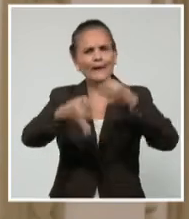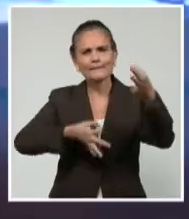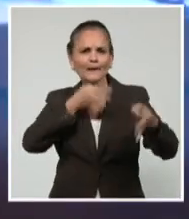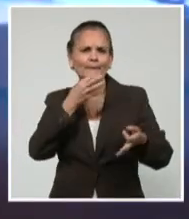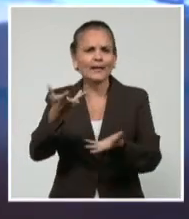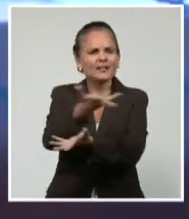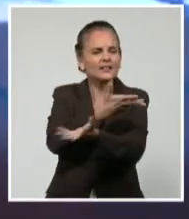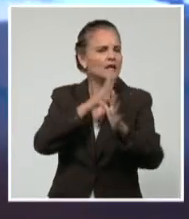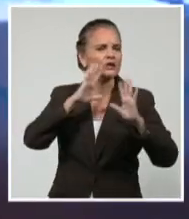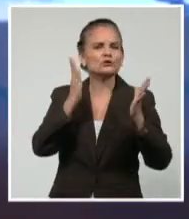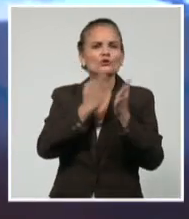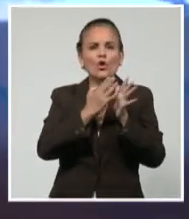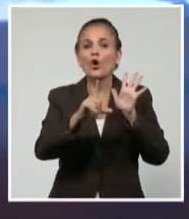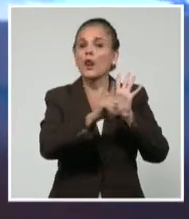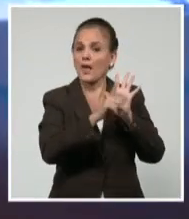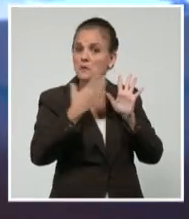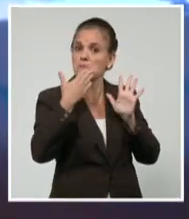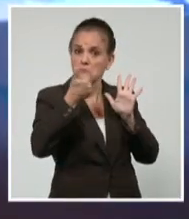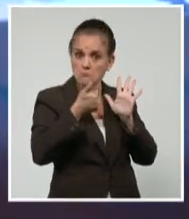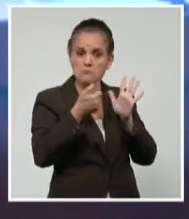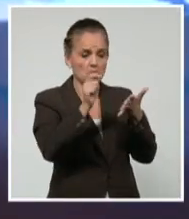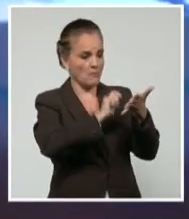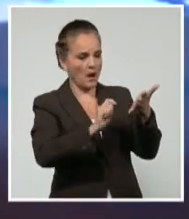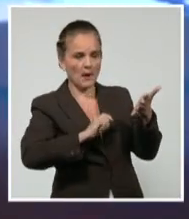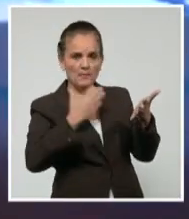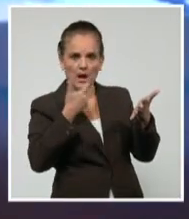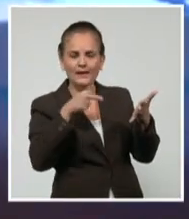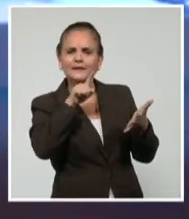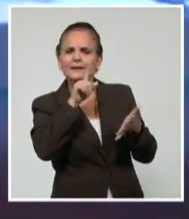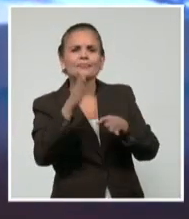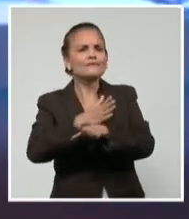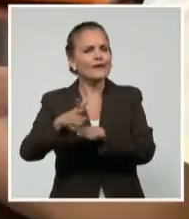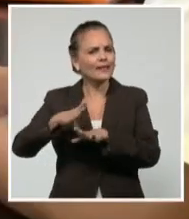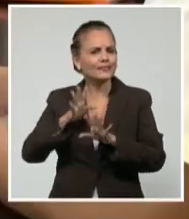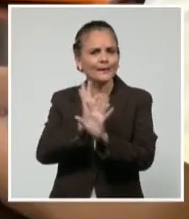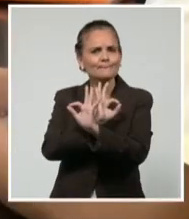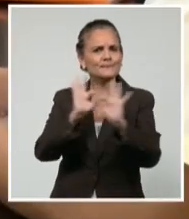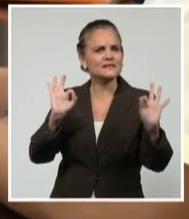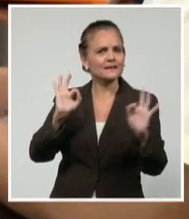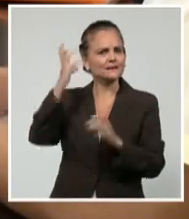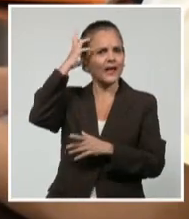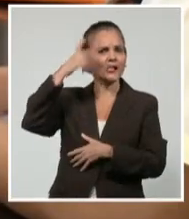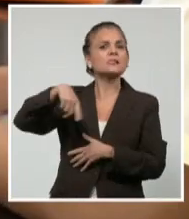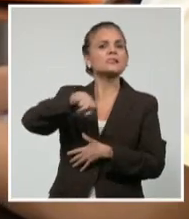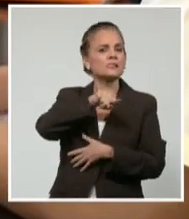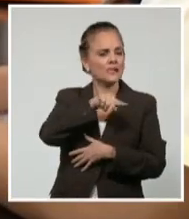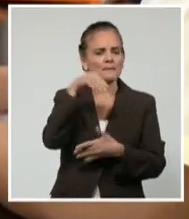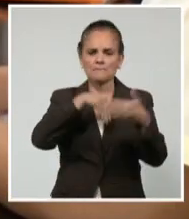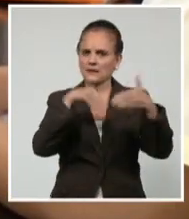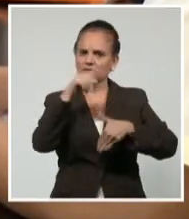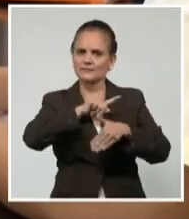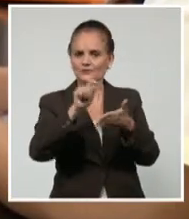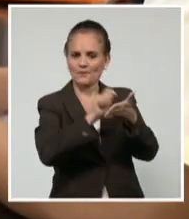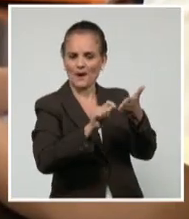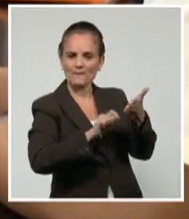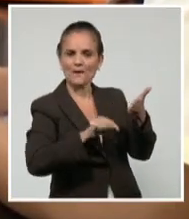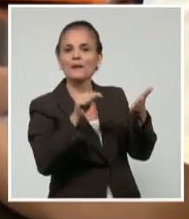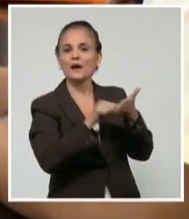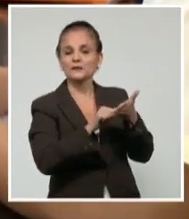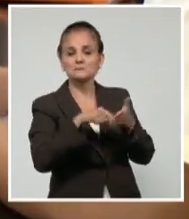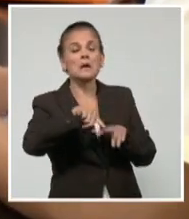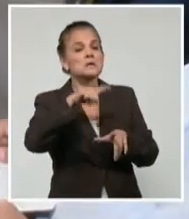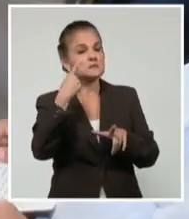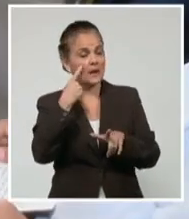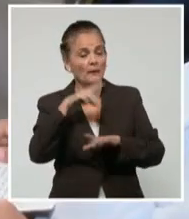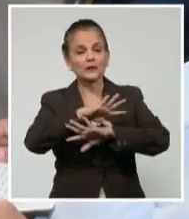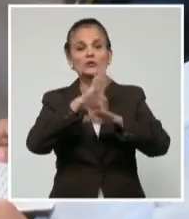los que han intervenido especialistas de varias instituciones y lo importante que resulta, pues con su aprobación, la estructura estatal a nivel